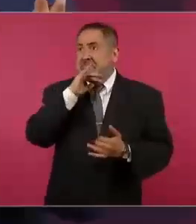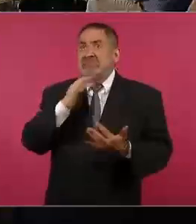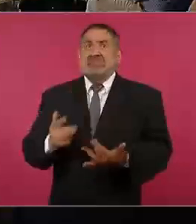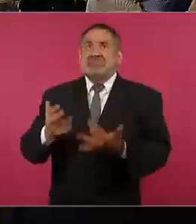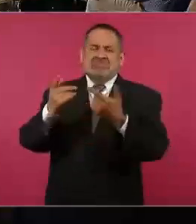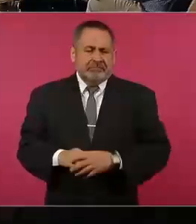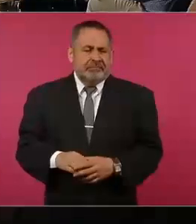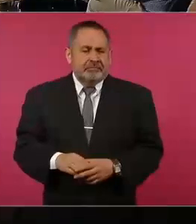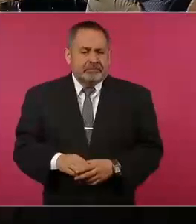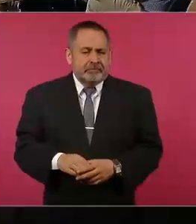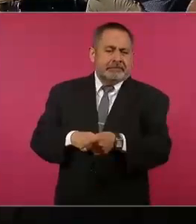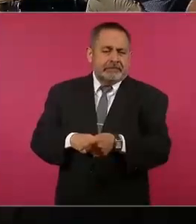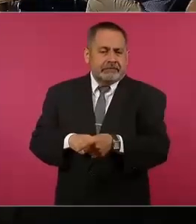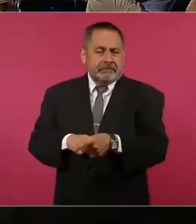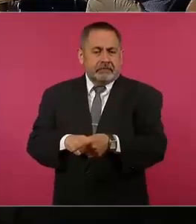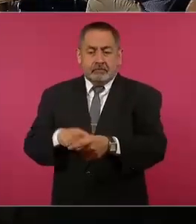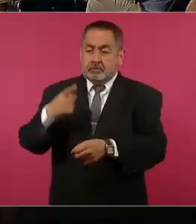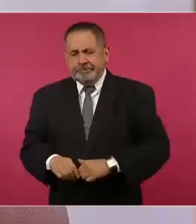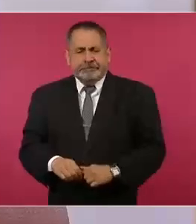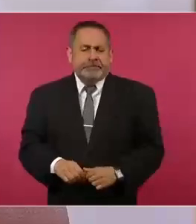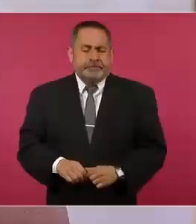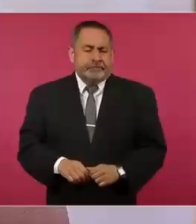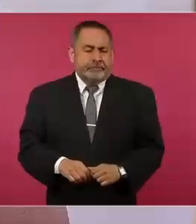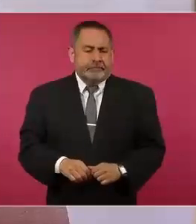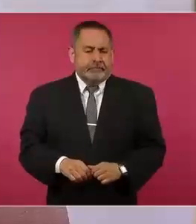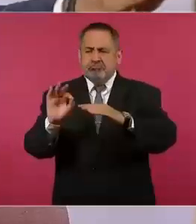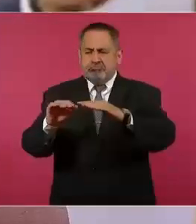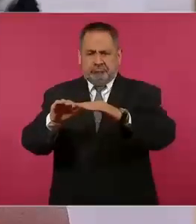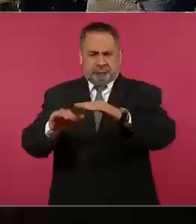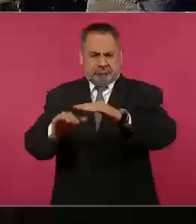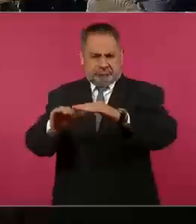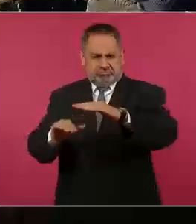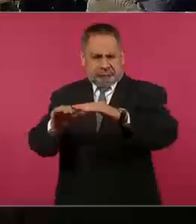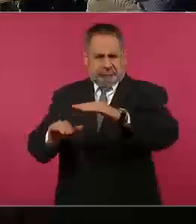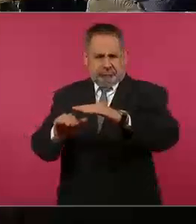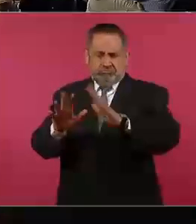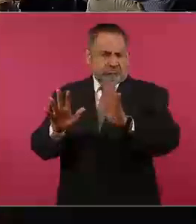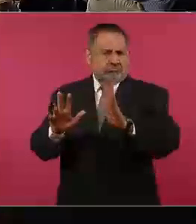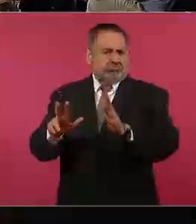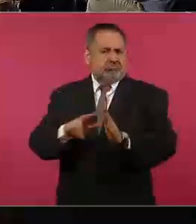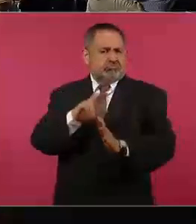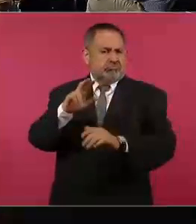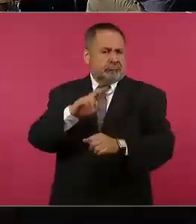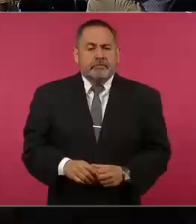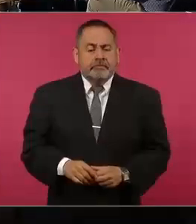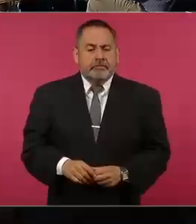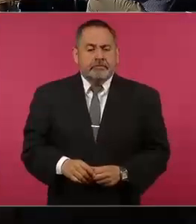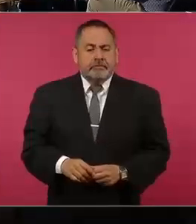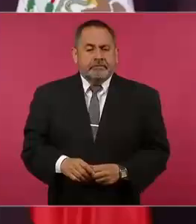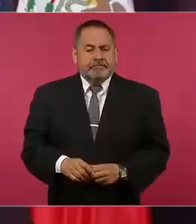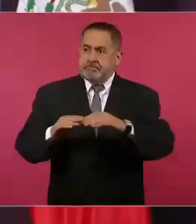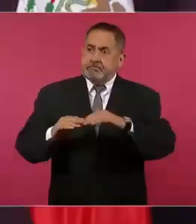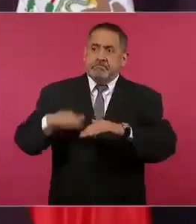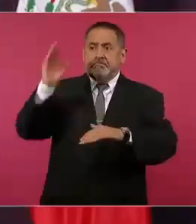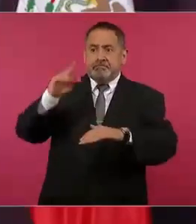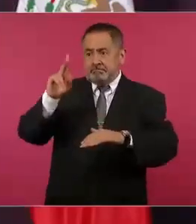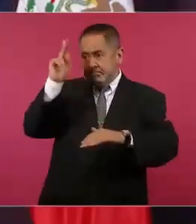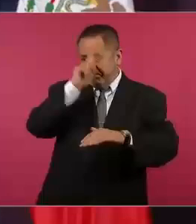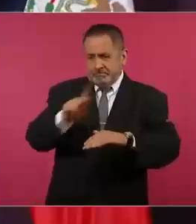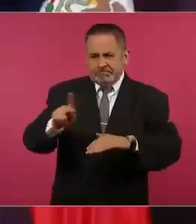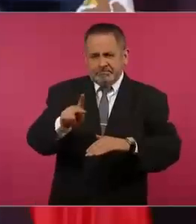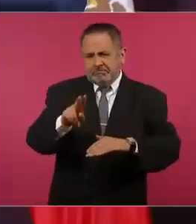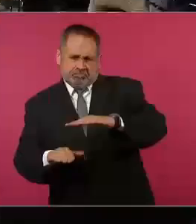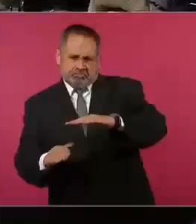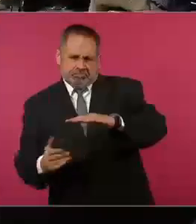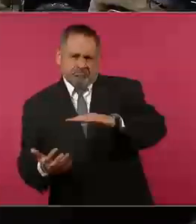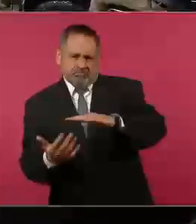la refinería no contamina más allá de las normas establecidas. Nunca pasa de las